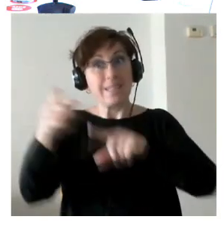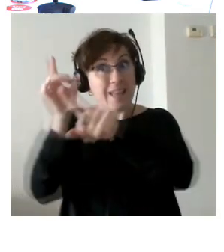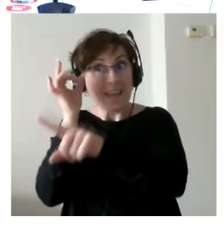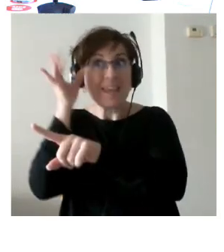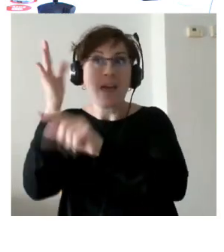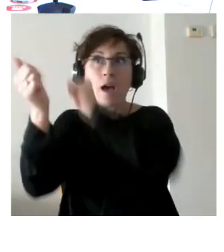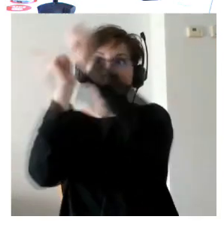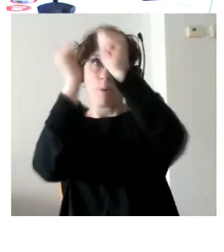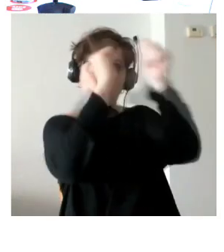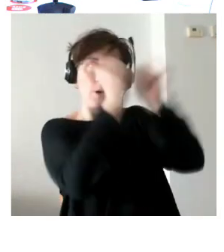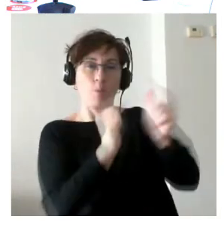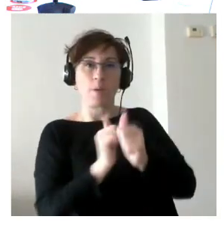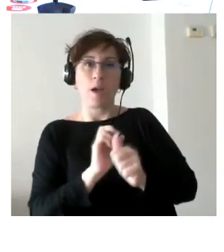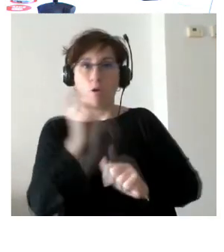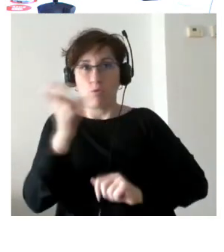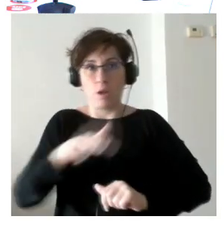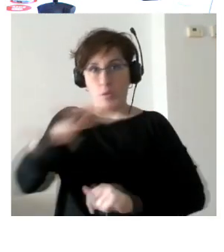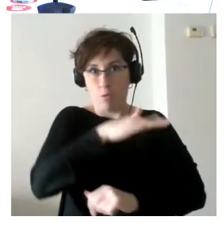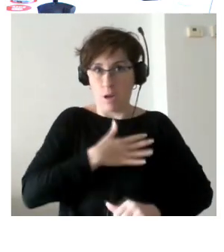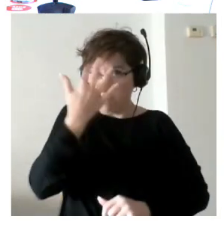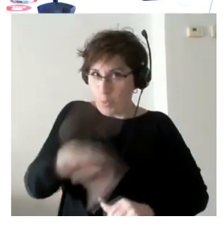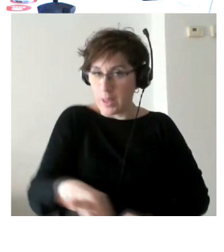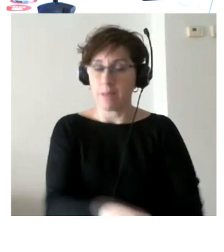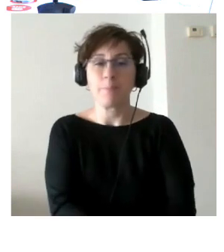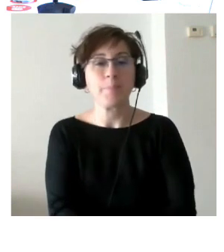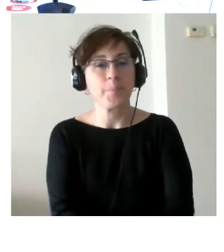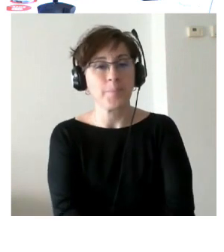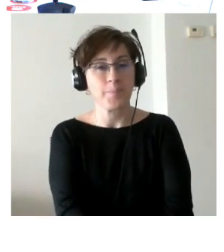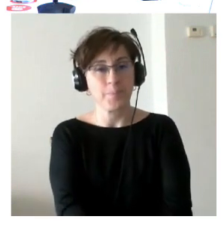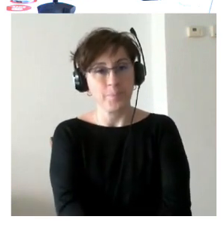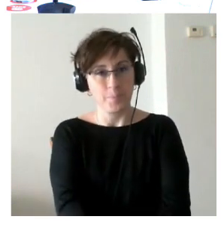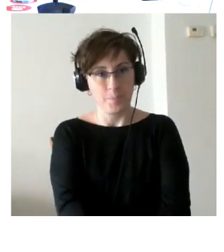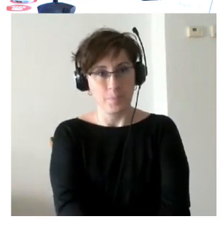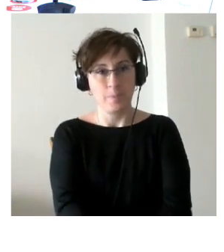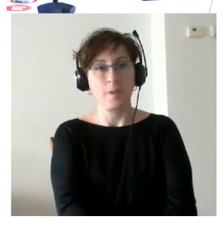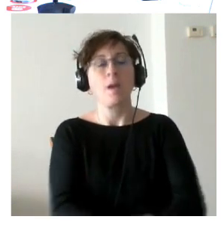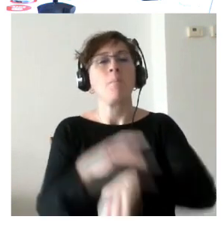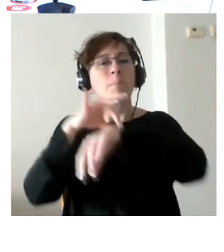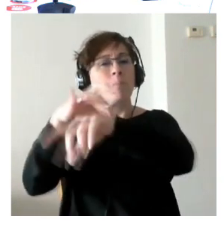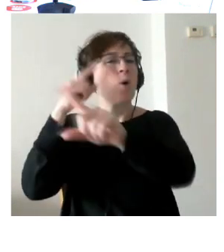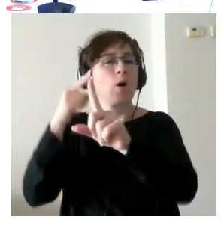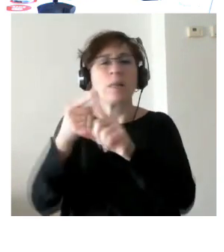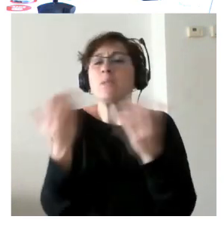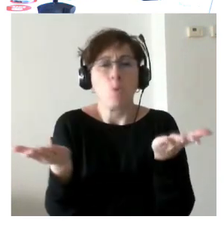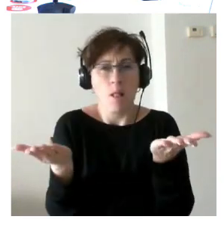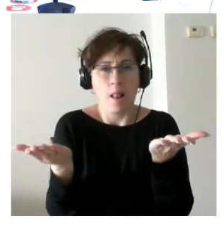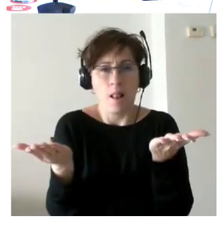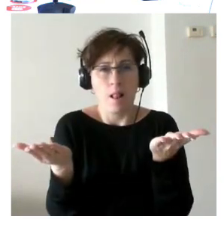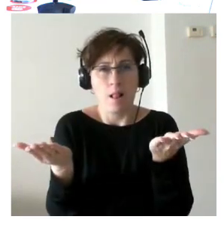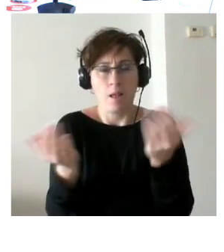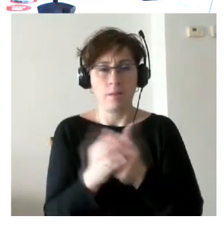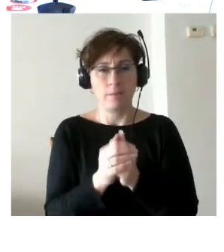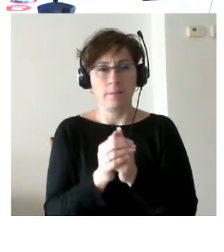en otros ámbitos ¿Vale? ¿Cuál es el objetivo del manual? El objetivo sobre todo es